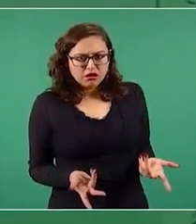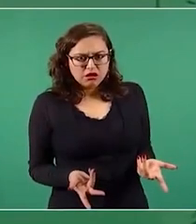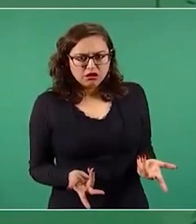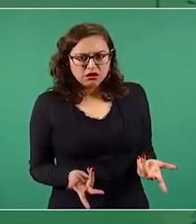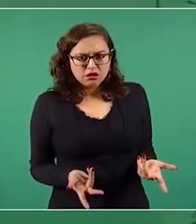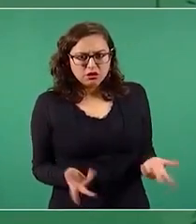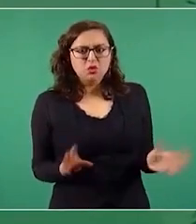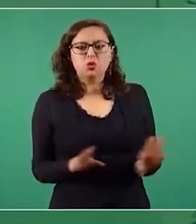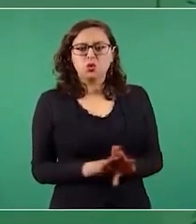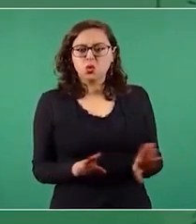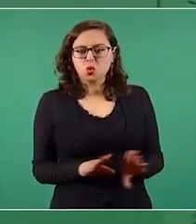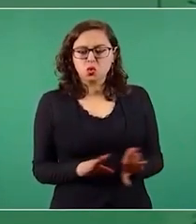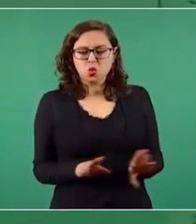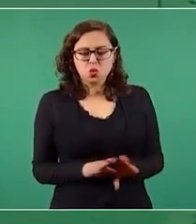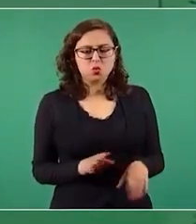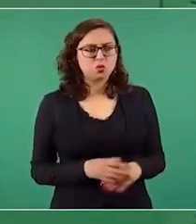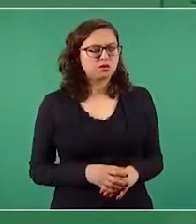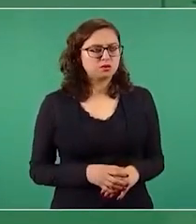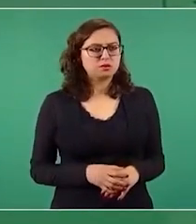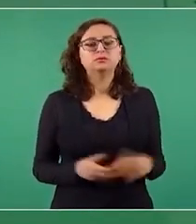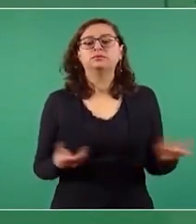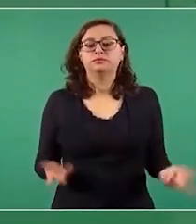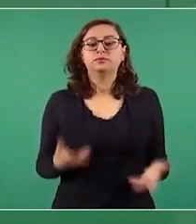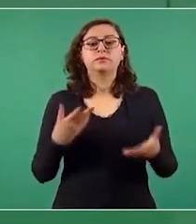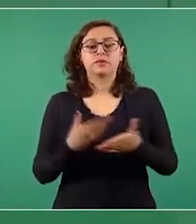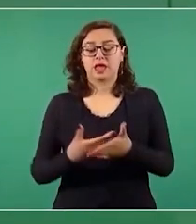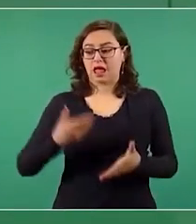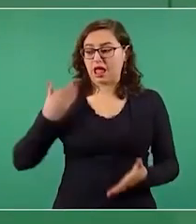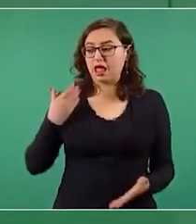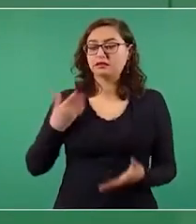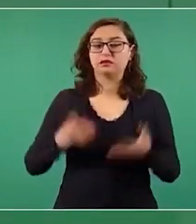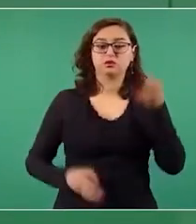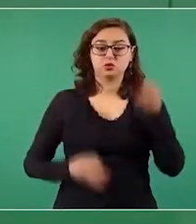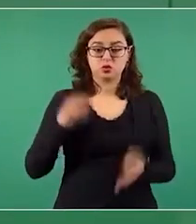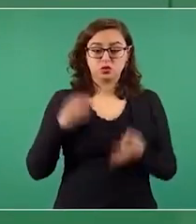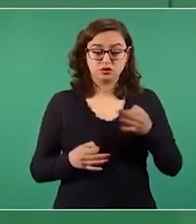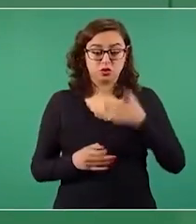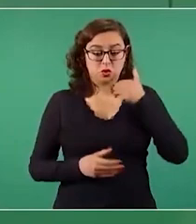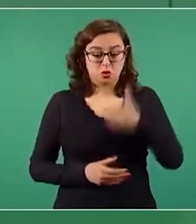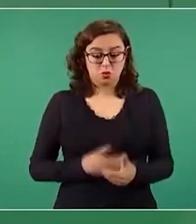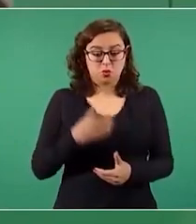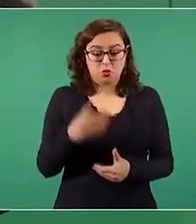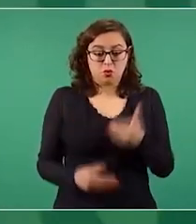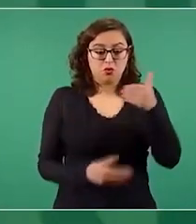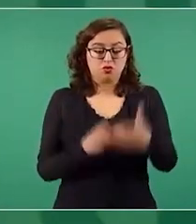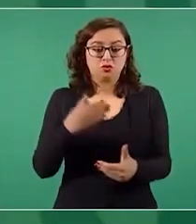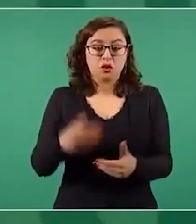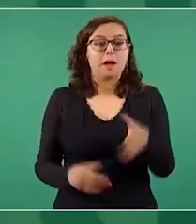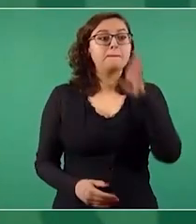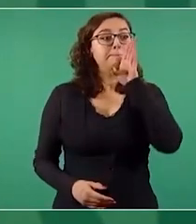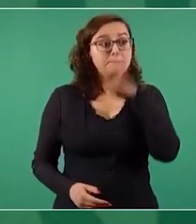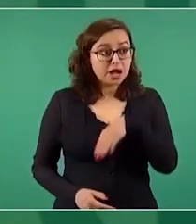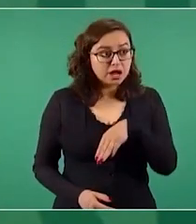Que estuvo mal llevado el procedimiento. Bueno, ¿y por qué no reponen el procedimiento?